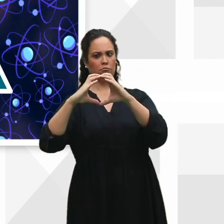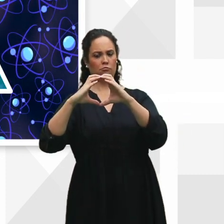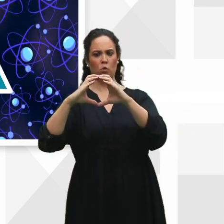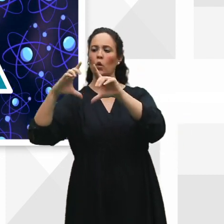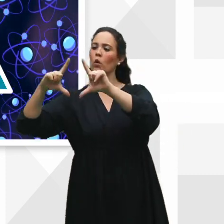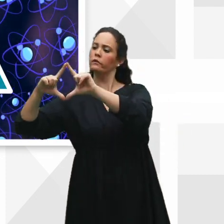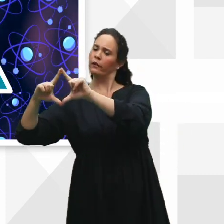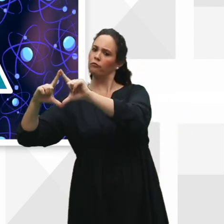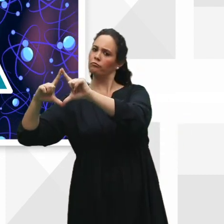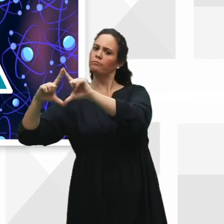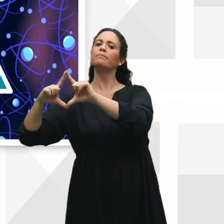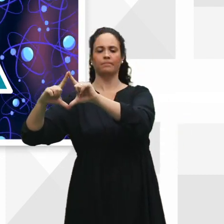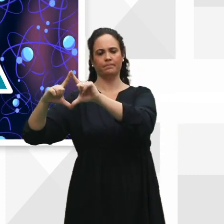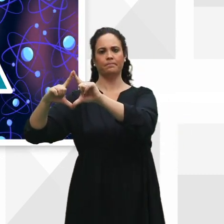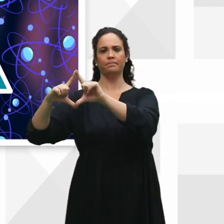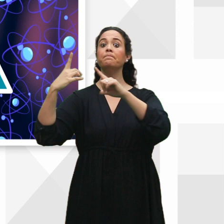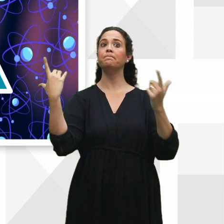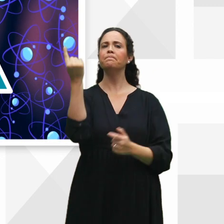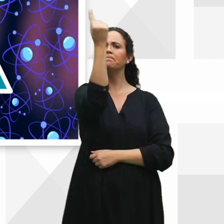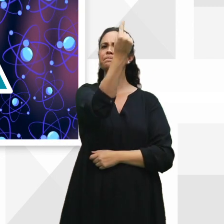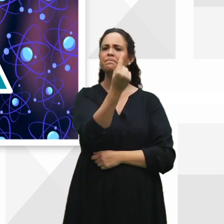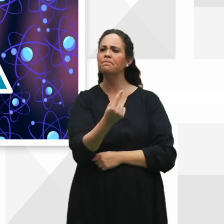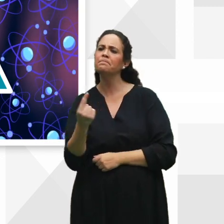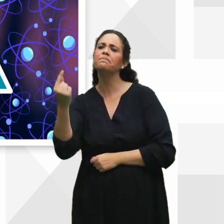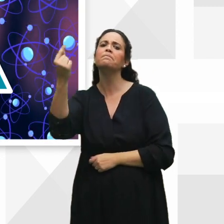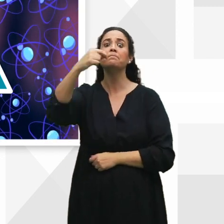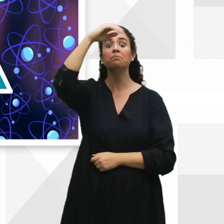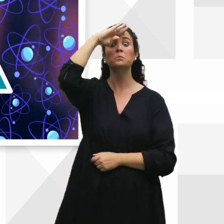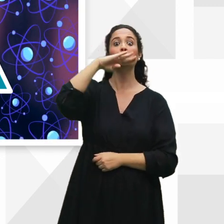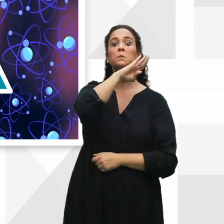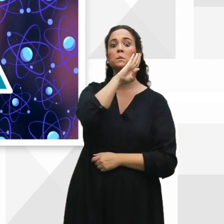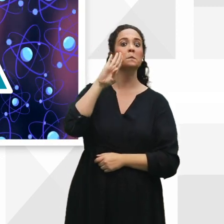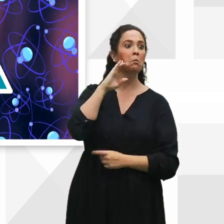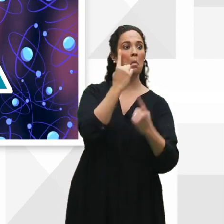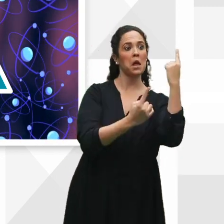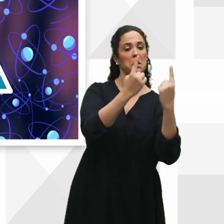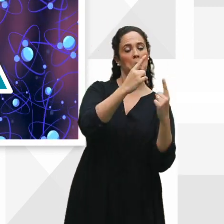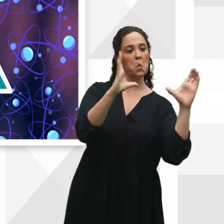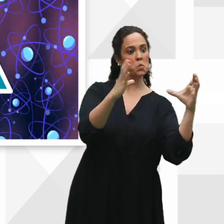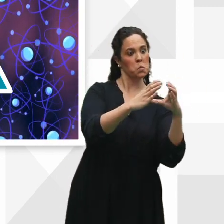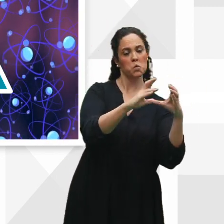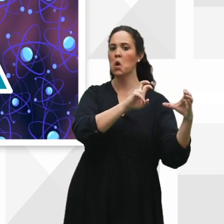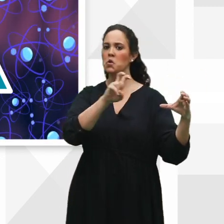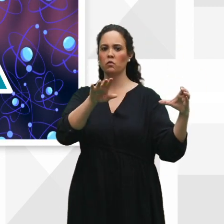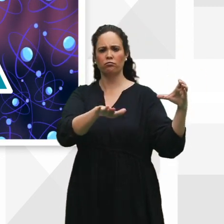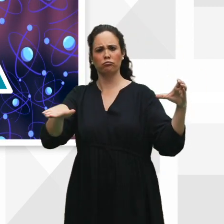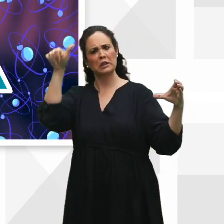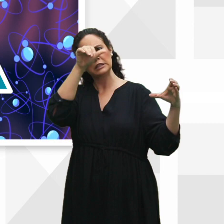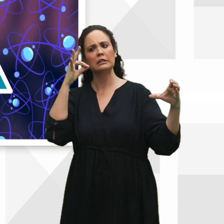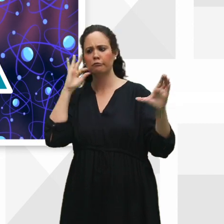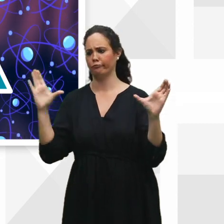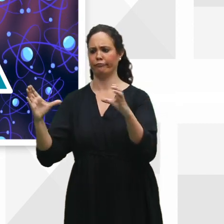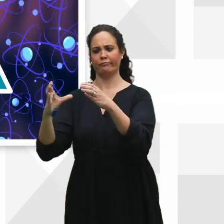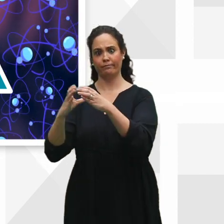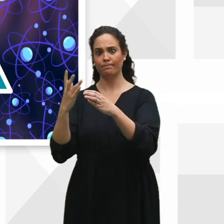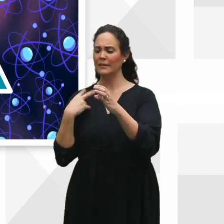triángulo. Dibujaremos átomos para los padres y madres y átomos para niños y niñas. Cuando tengamos recortados los